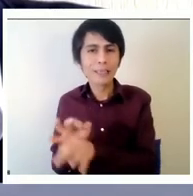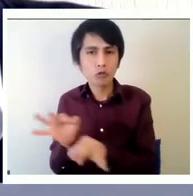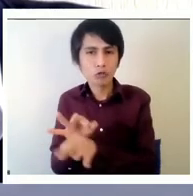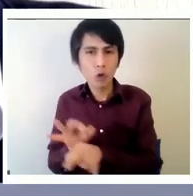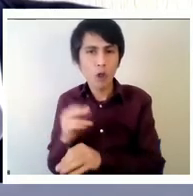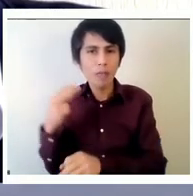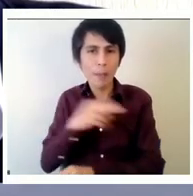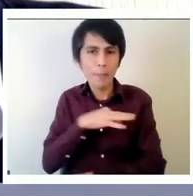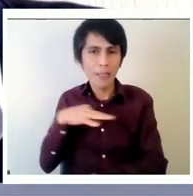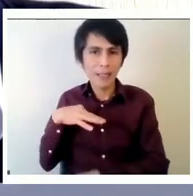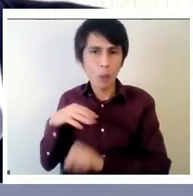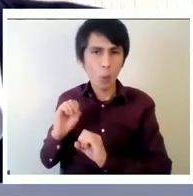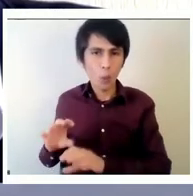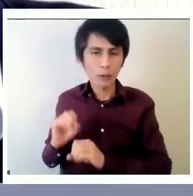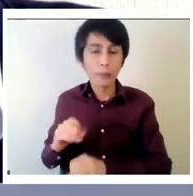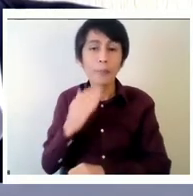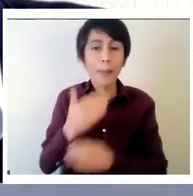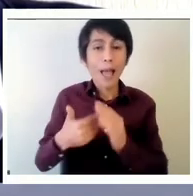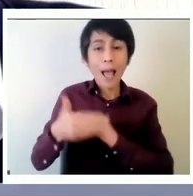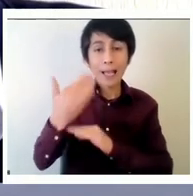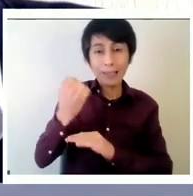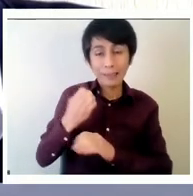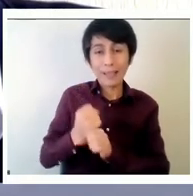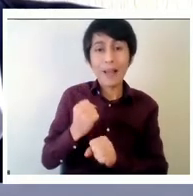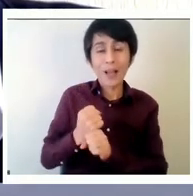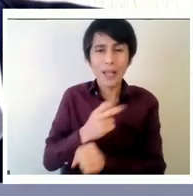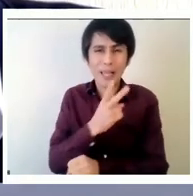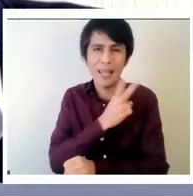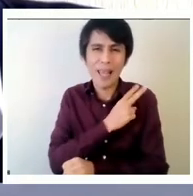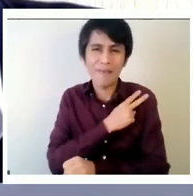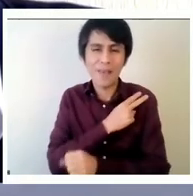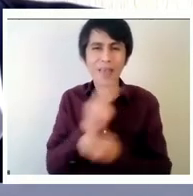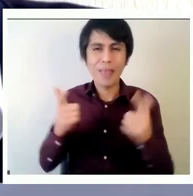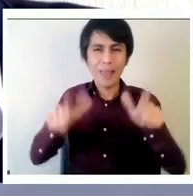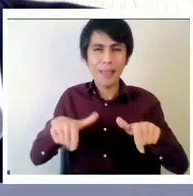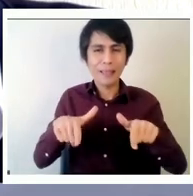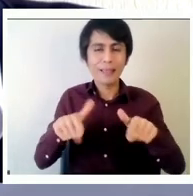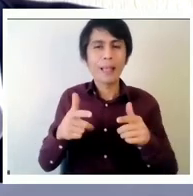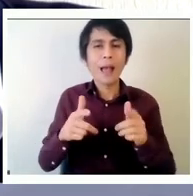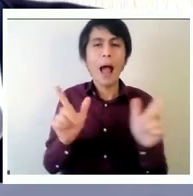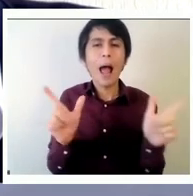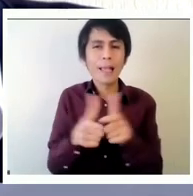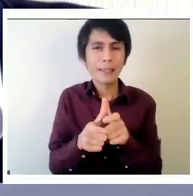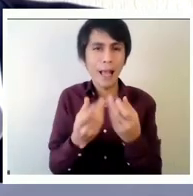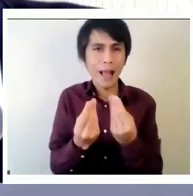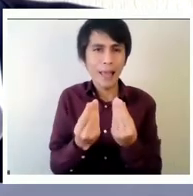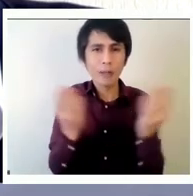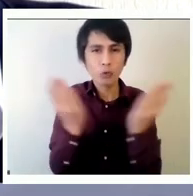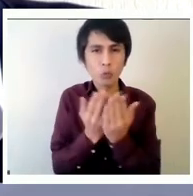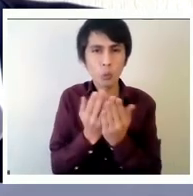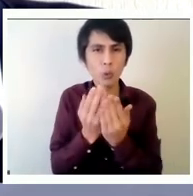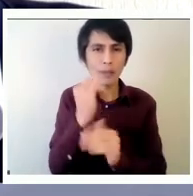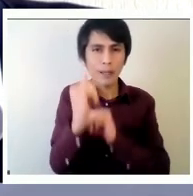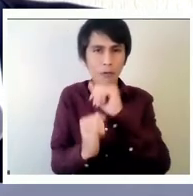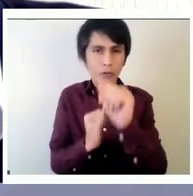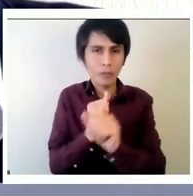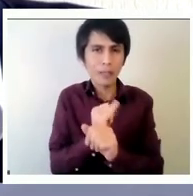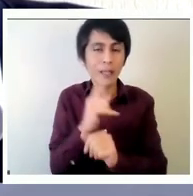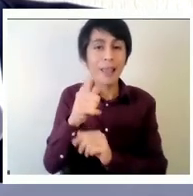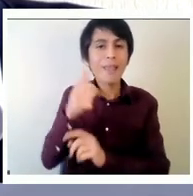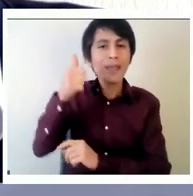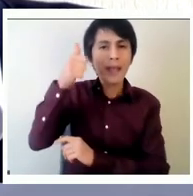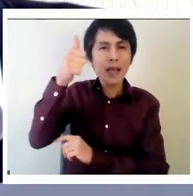jefe del departamento de estudios internacionales de la agencia de calidad y director ejecutivo de la fundación